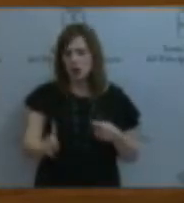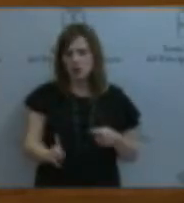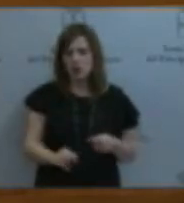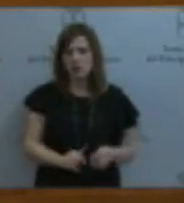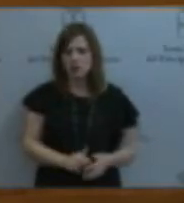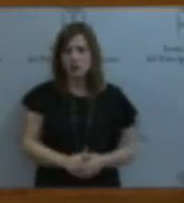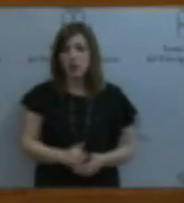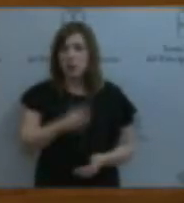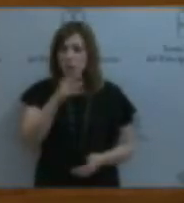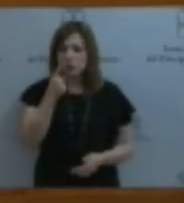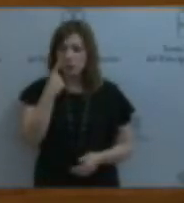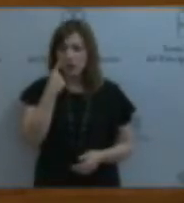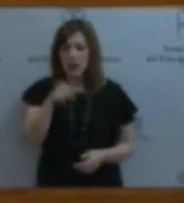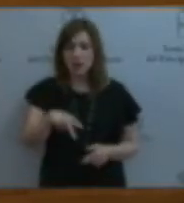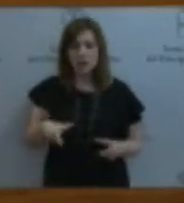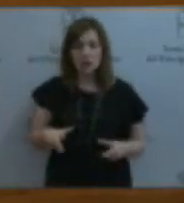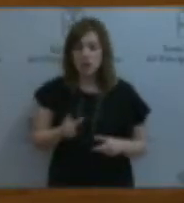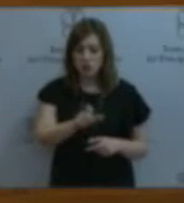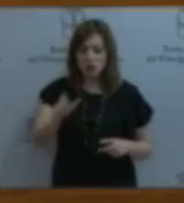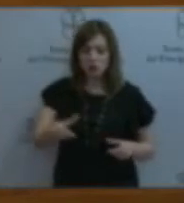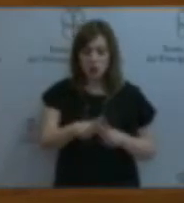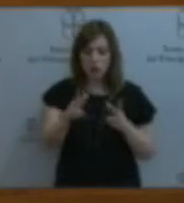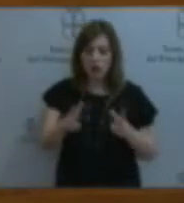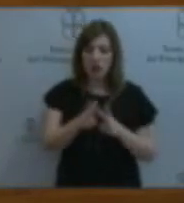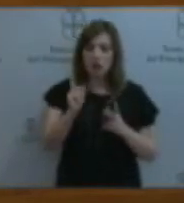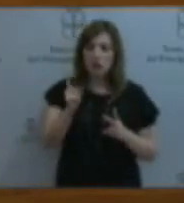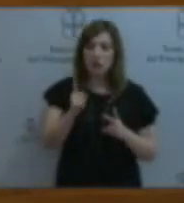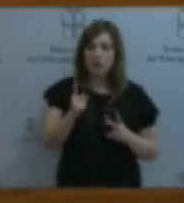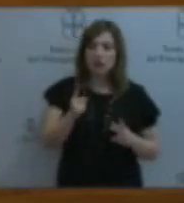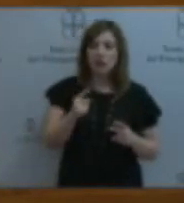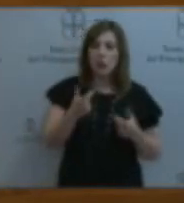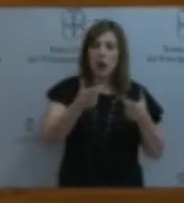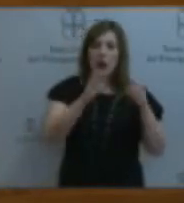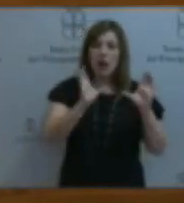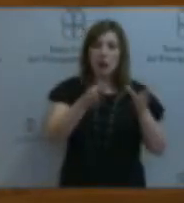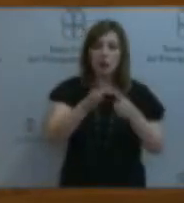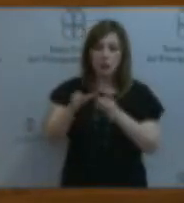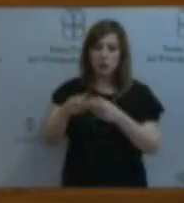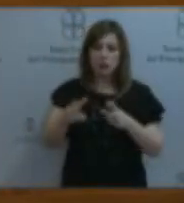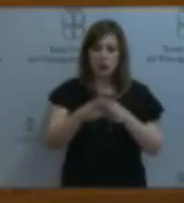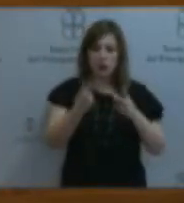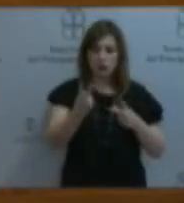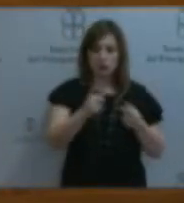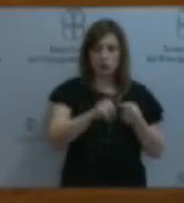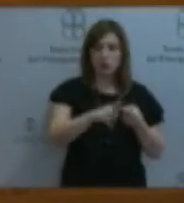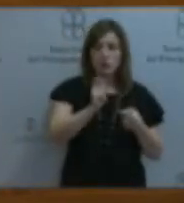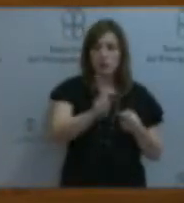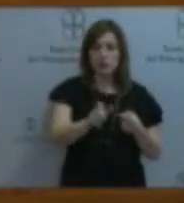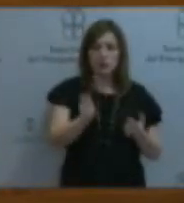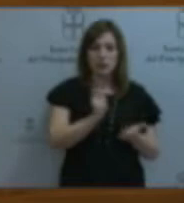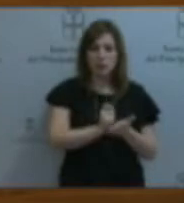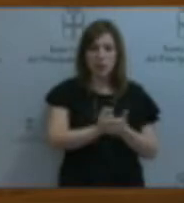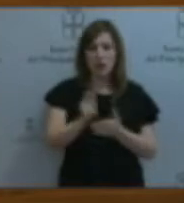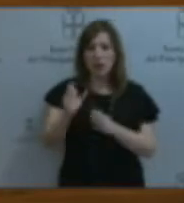Porque miren, esta sociedad ya solo percibe dos tipos de clases sociales, los que pagan y los que